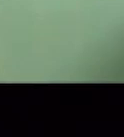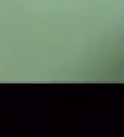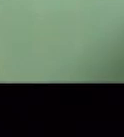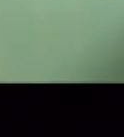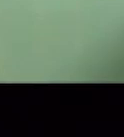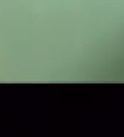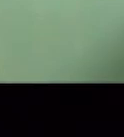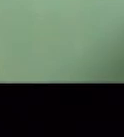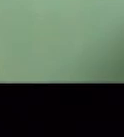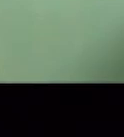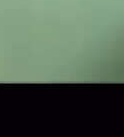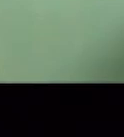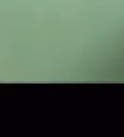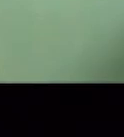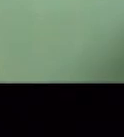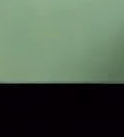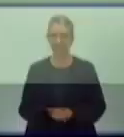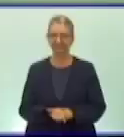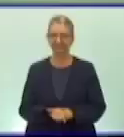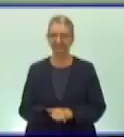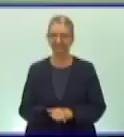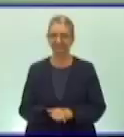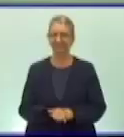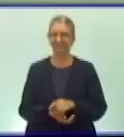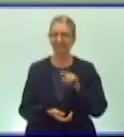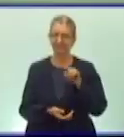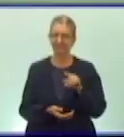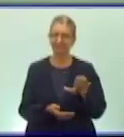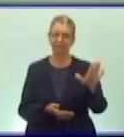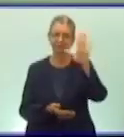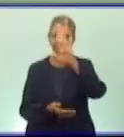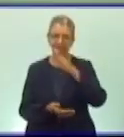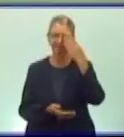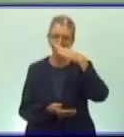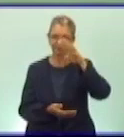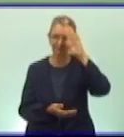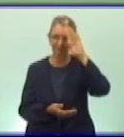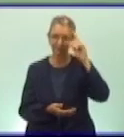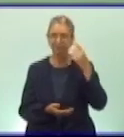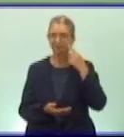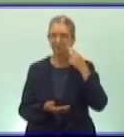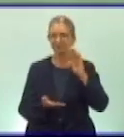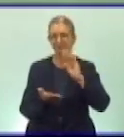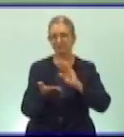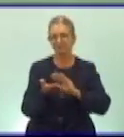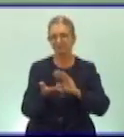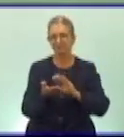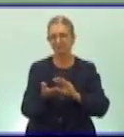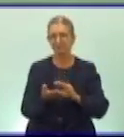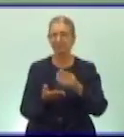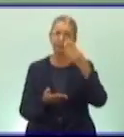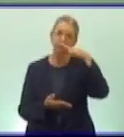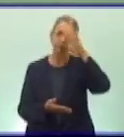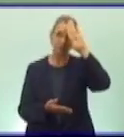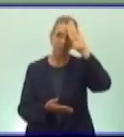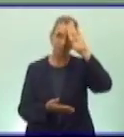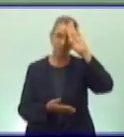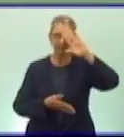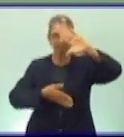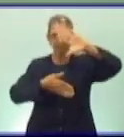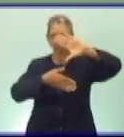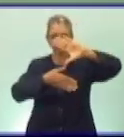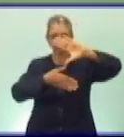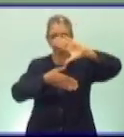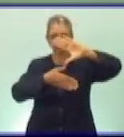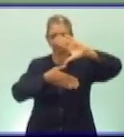y aquí les demuestro que en el libro lo pueden aprender Cuba está ubicada en las Américas